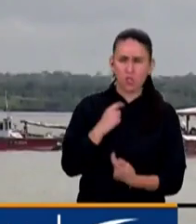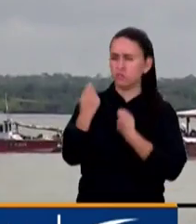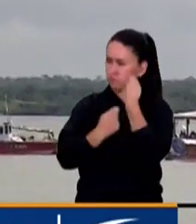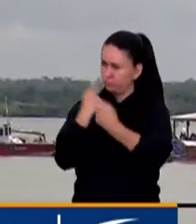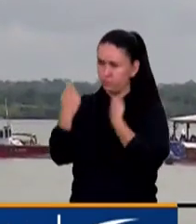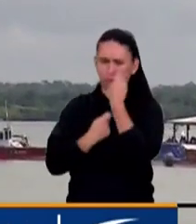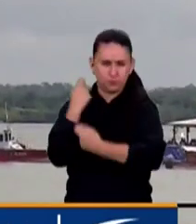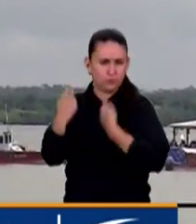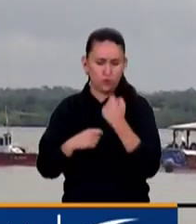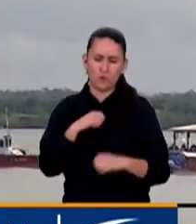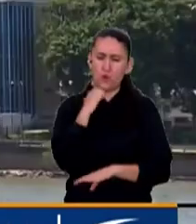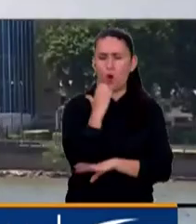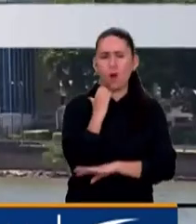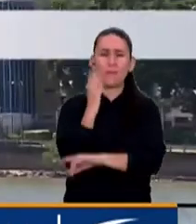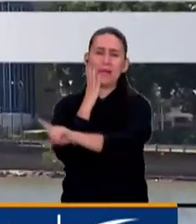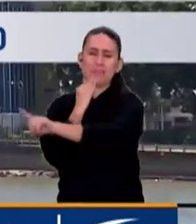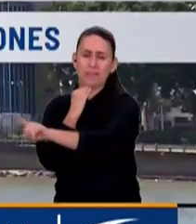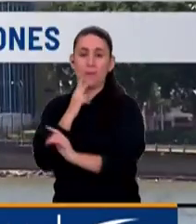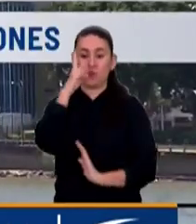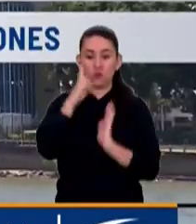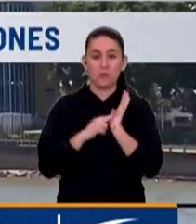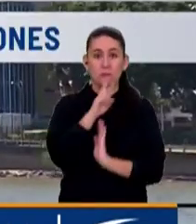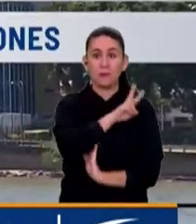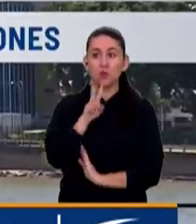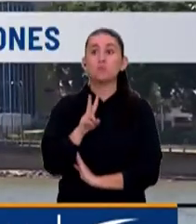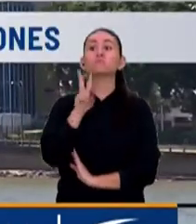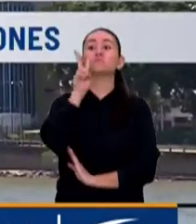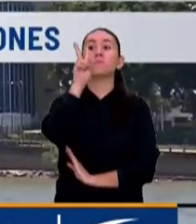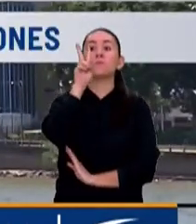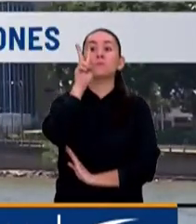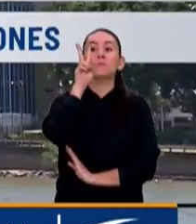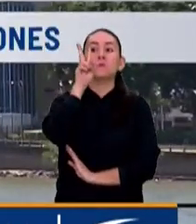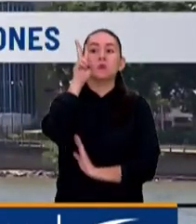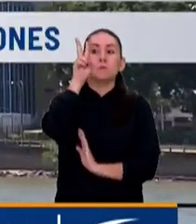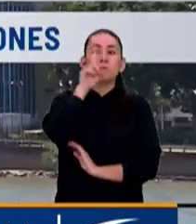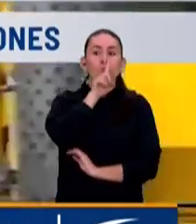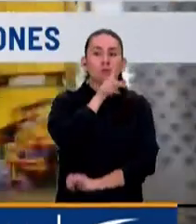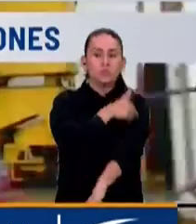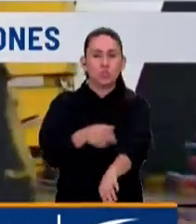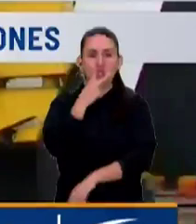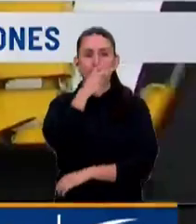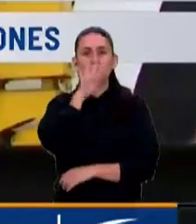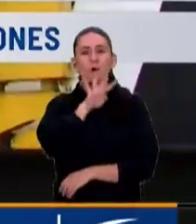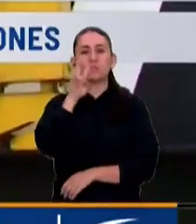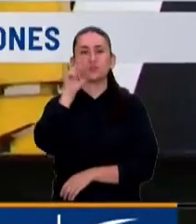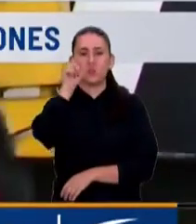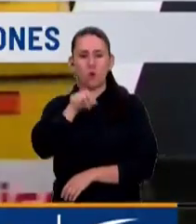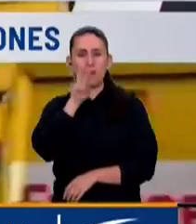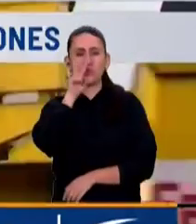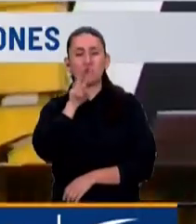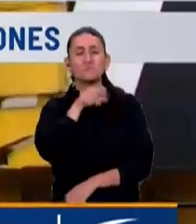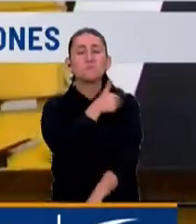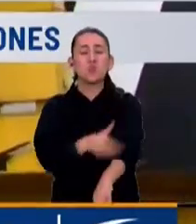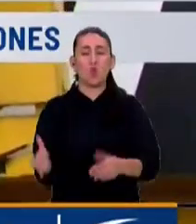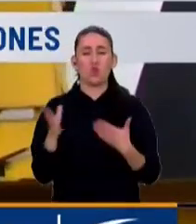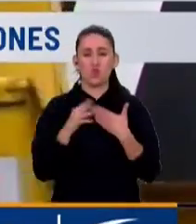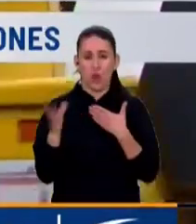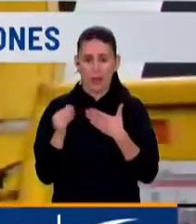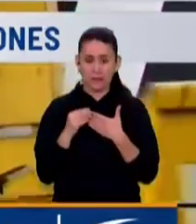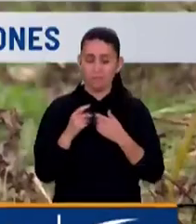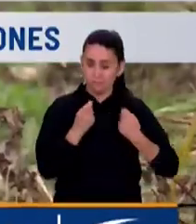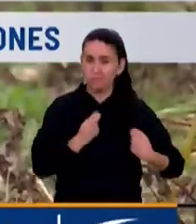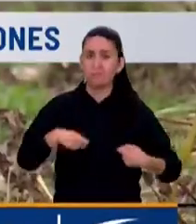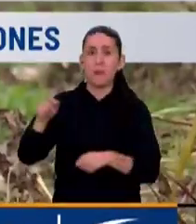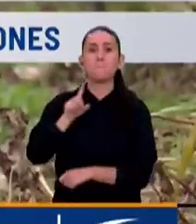y que en 2022 fue de 1.242,2 millones de dólares, de los cuales las exportaciones fueron 1